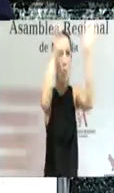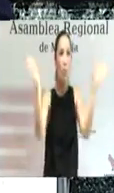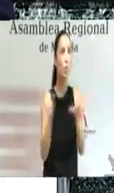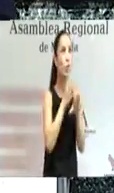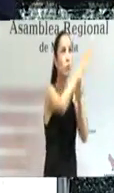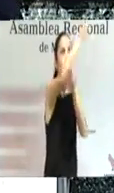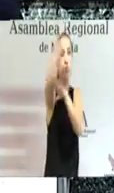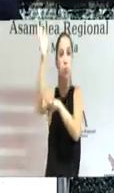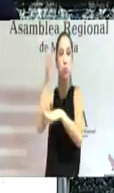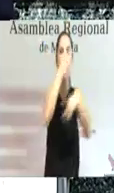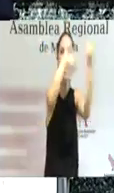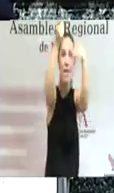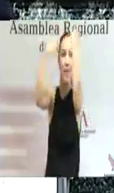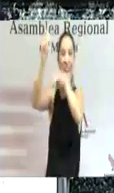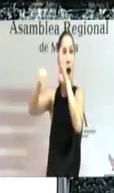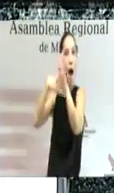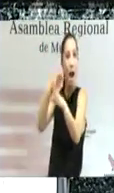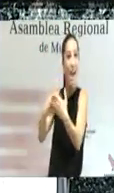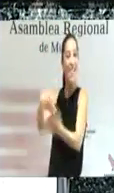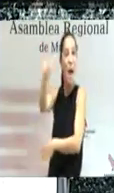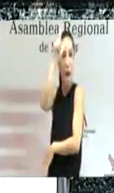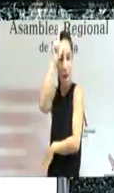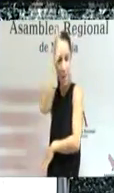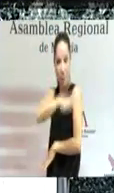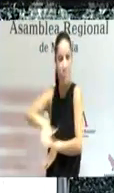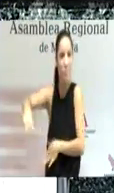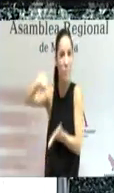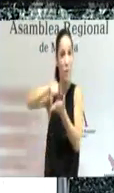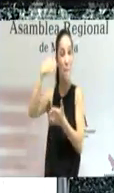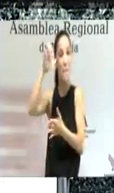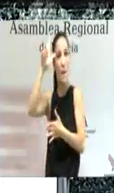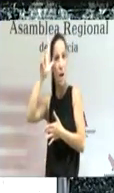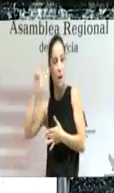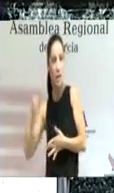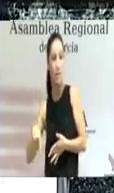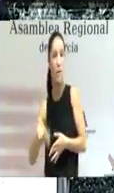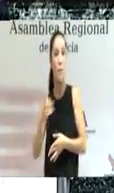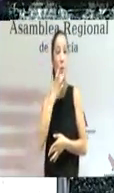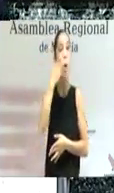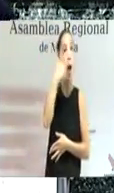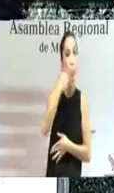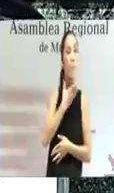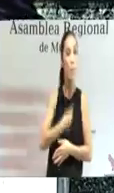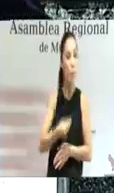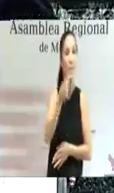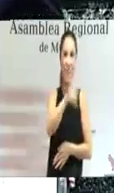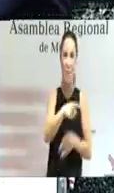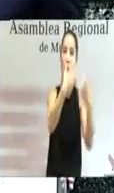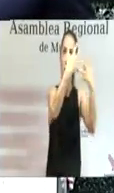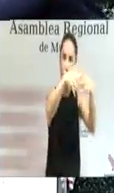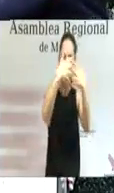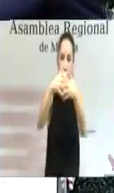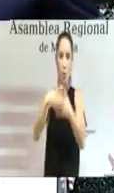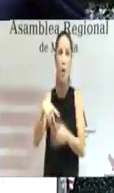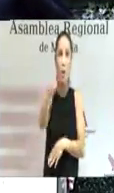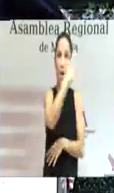ejemplo hasta el mercado de Berlín de cada bolsa de plástico para proteger nuestros productos fabricados en Alhama de Murcia. Estamos muy orgullosos del